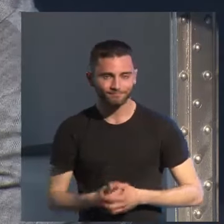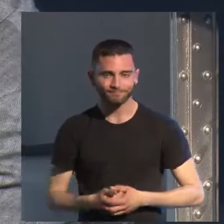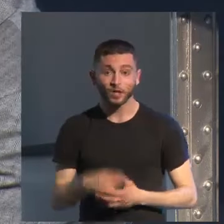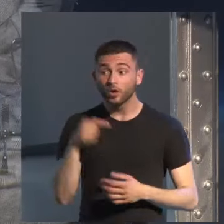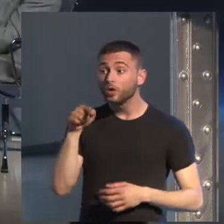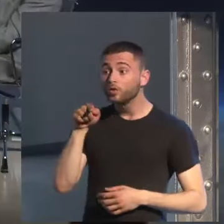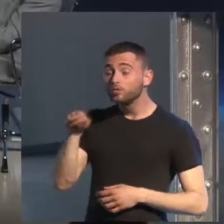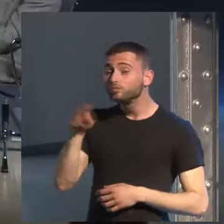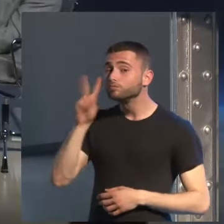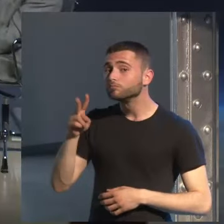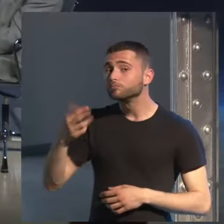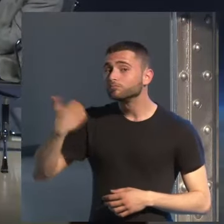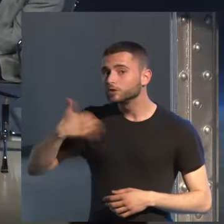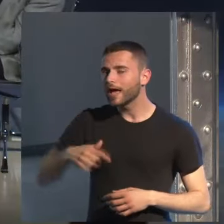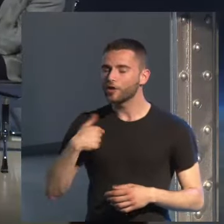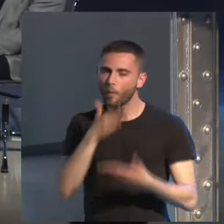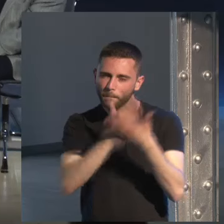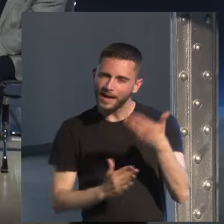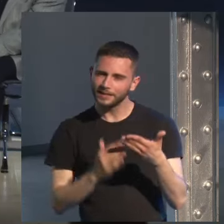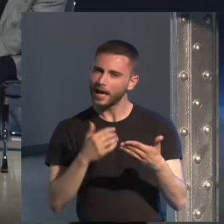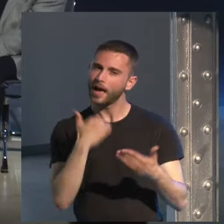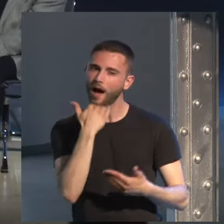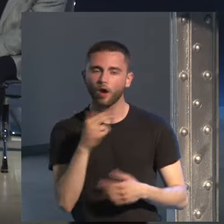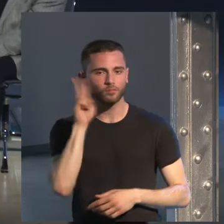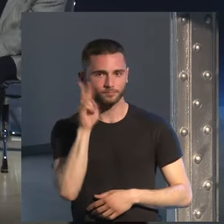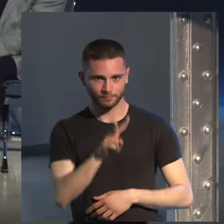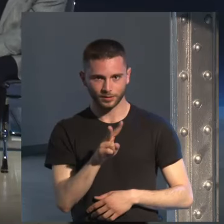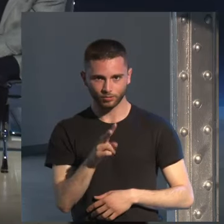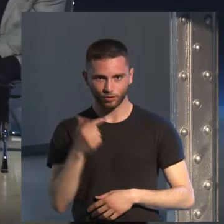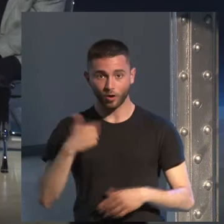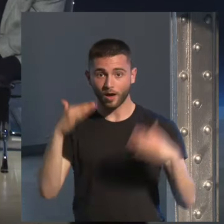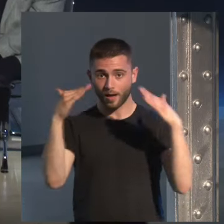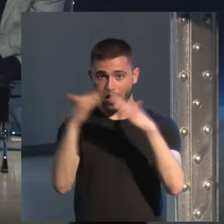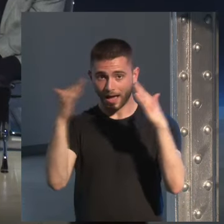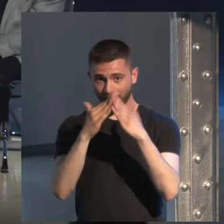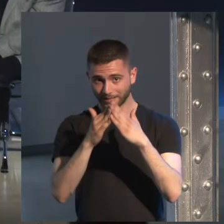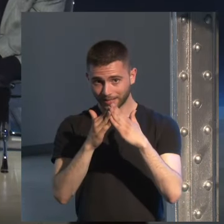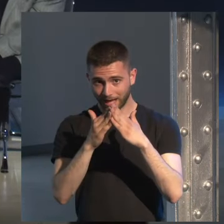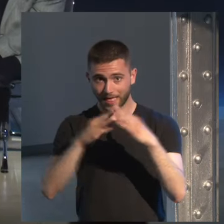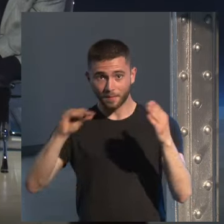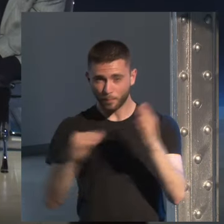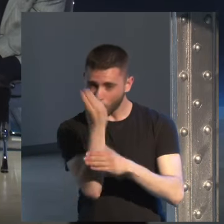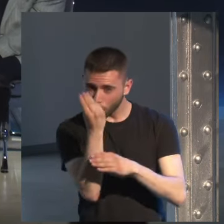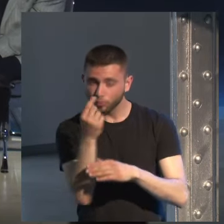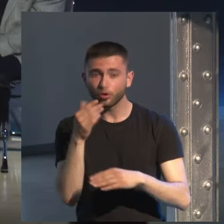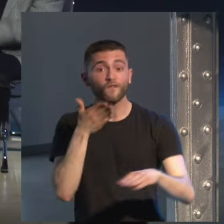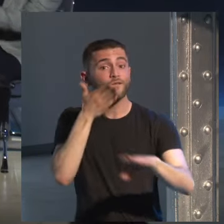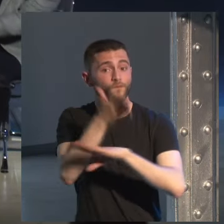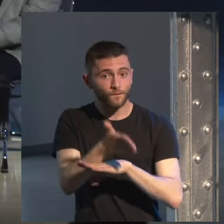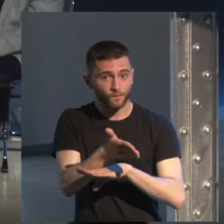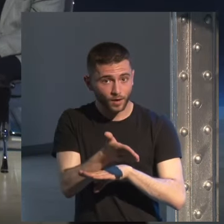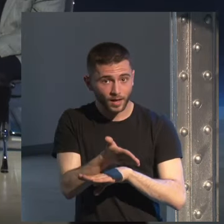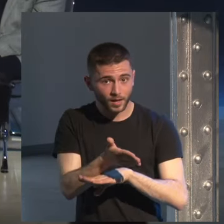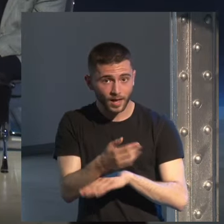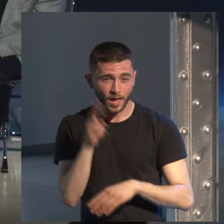he visto parte he visto parte ayer esto fuimos a casa de uno de los productores a verla ella